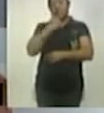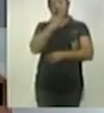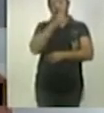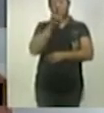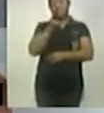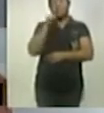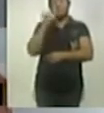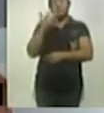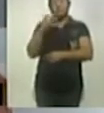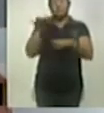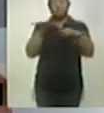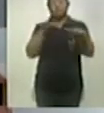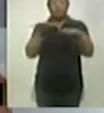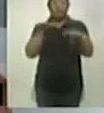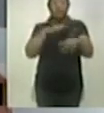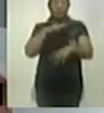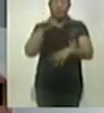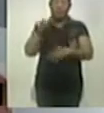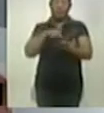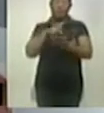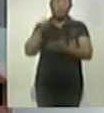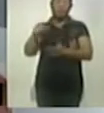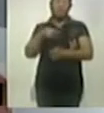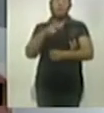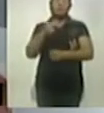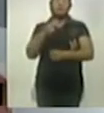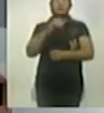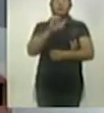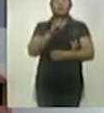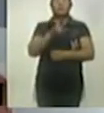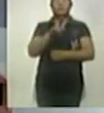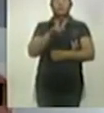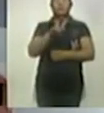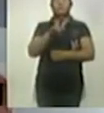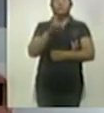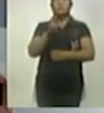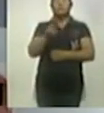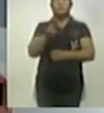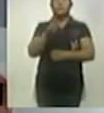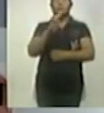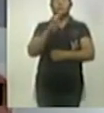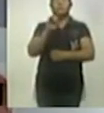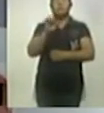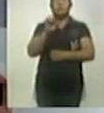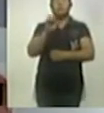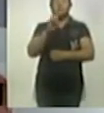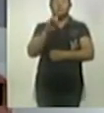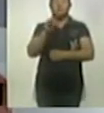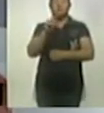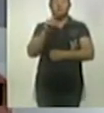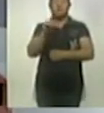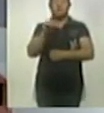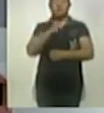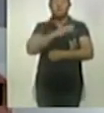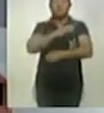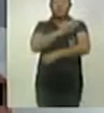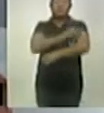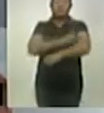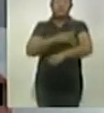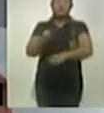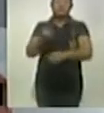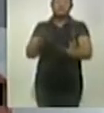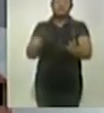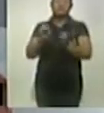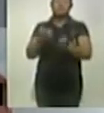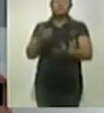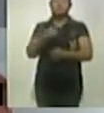tuvo lugar en una comunidad de Oaxaca llamada Crucecita. ¿Cómo estás Samuel? Muy buenas tardes, un gusto saludarte, esperemos que todo vaya de